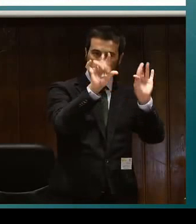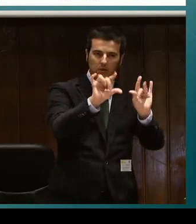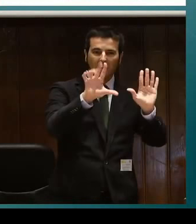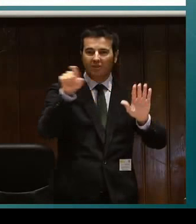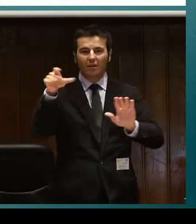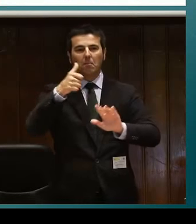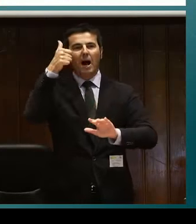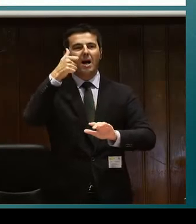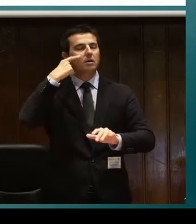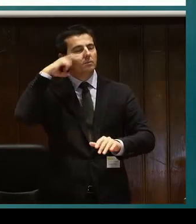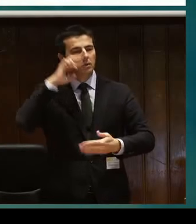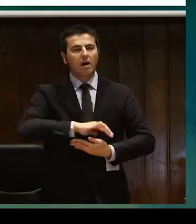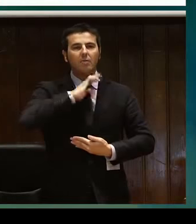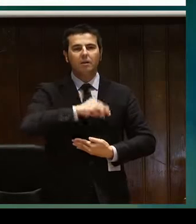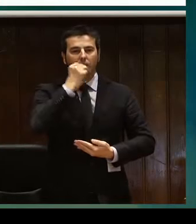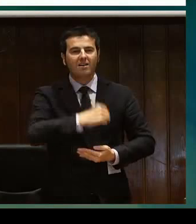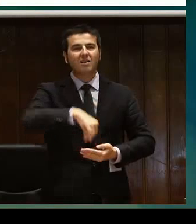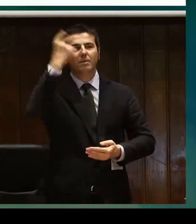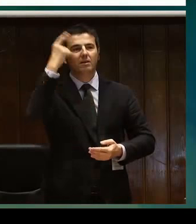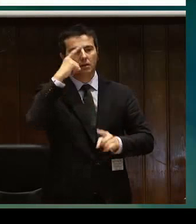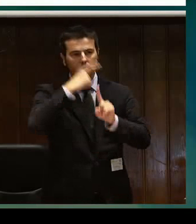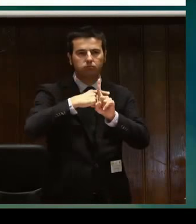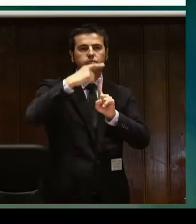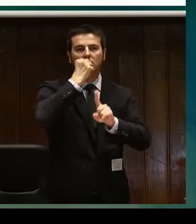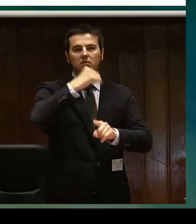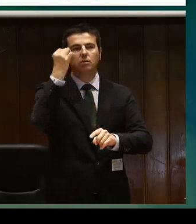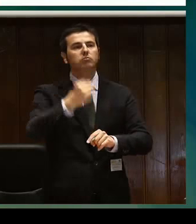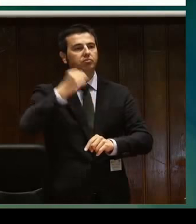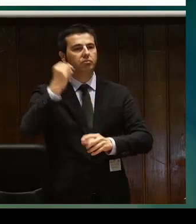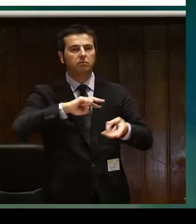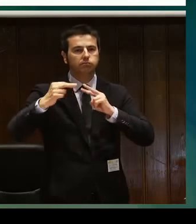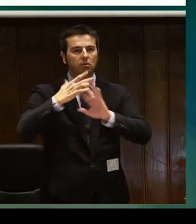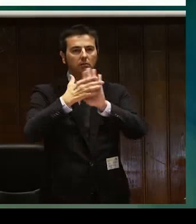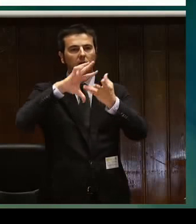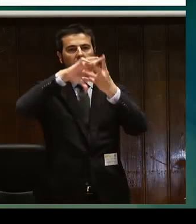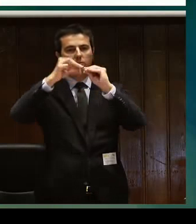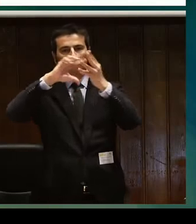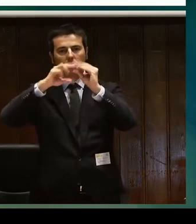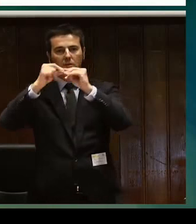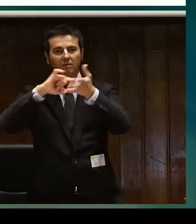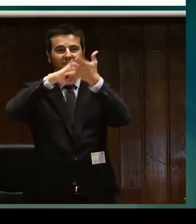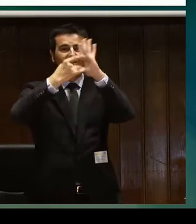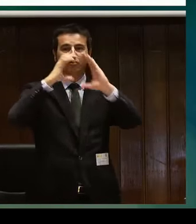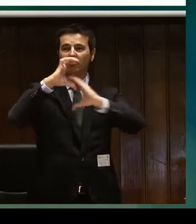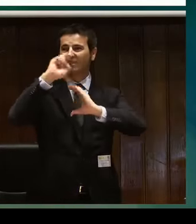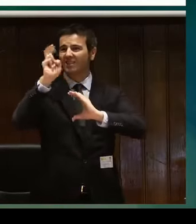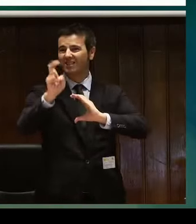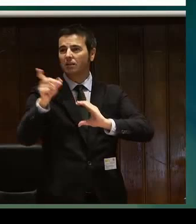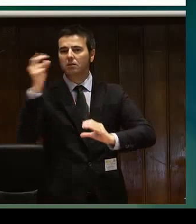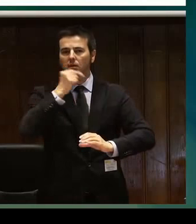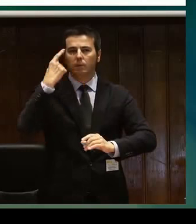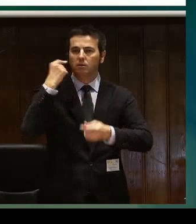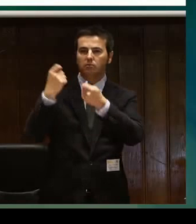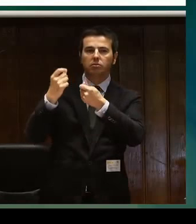está en la lengua de signos sí que es la misma lengua de signos pero los guías intérpretes tienen que tener unas